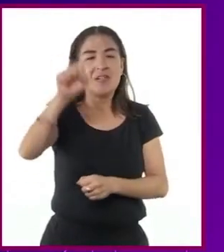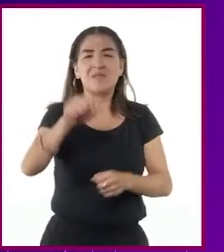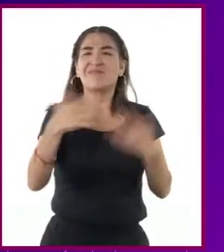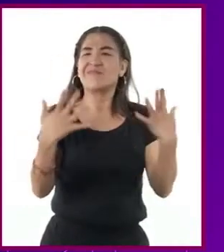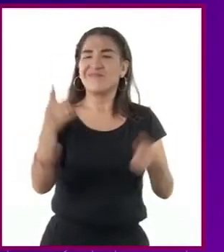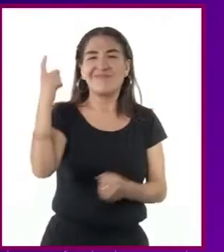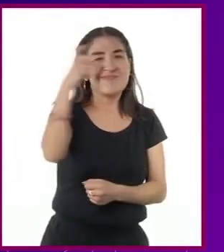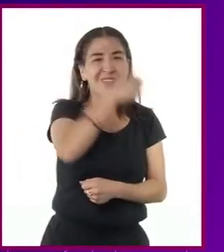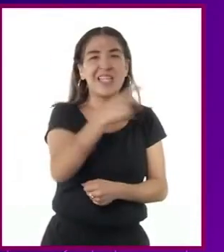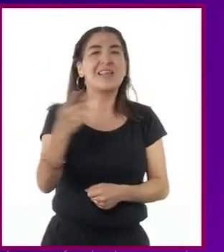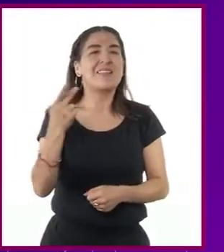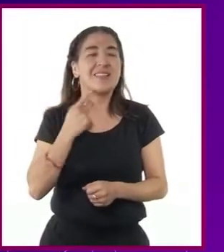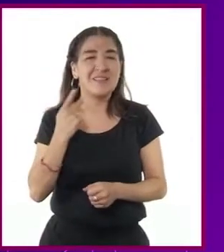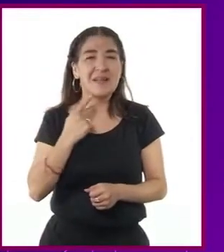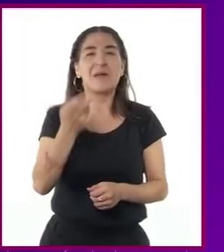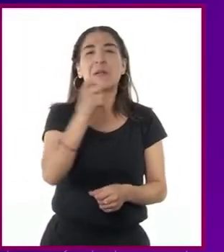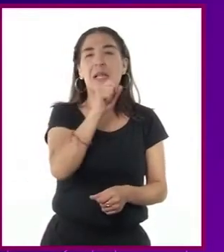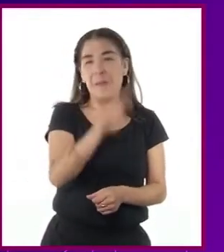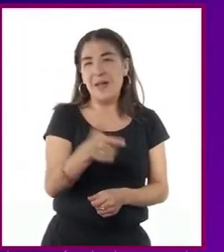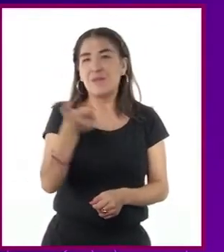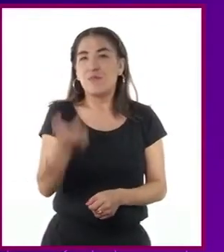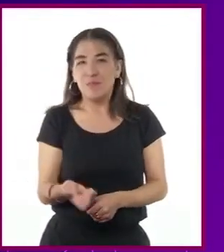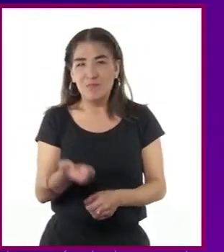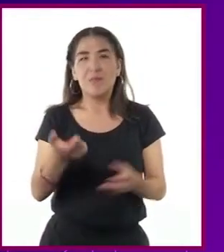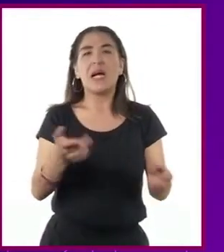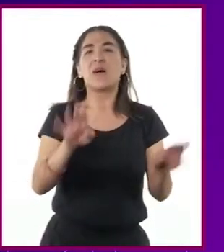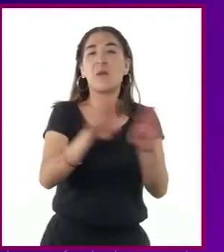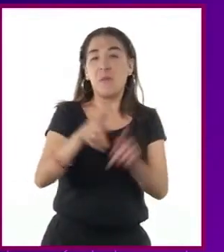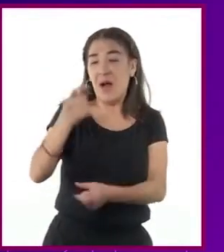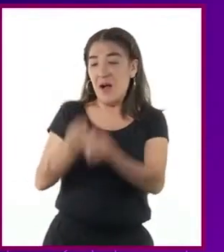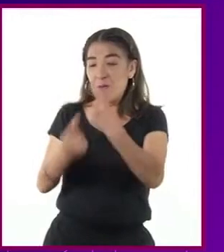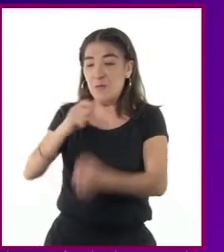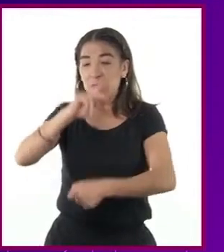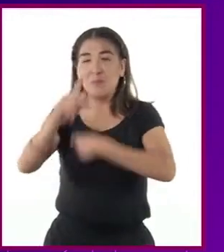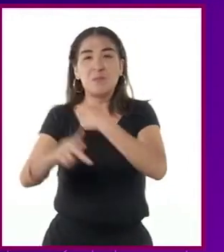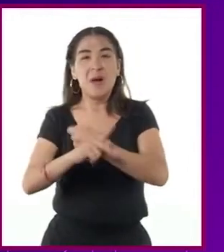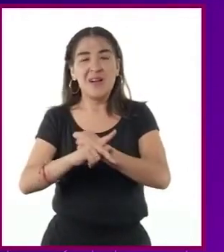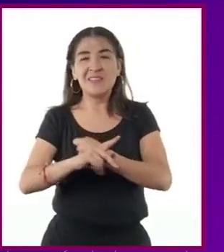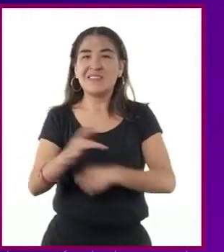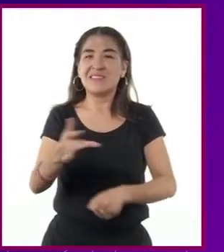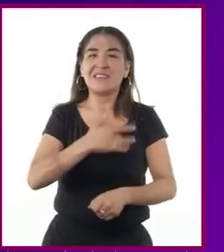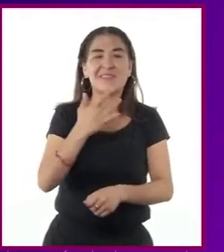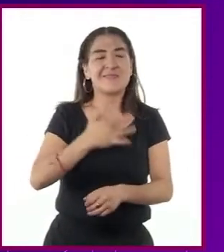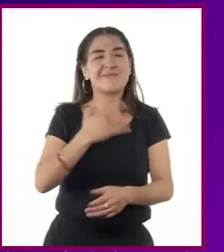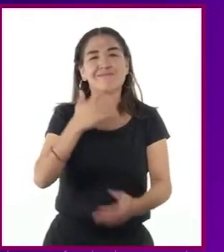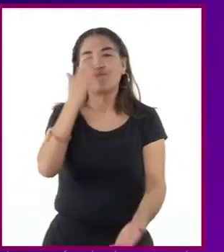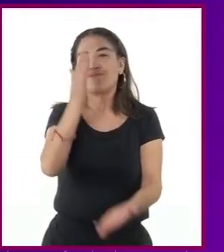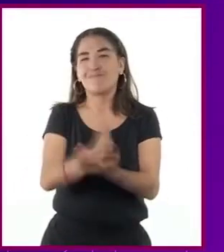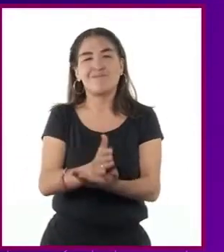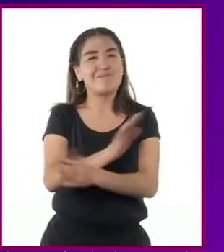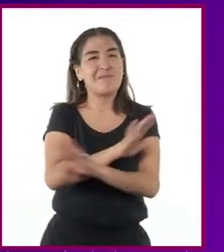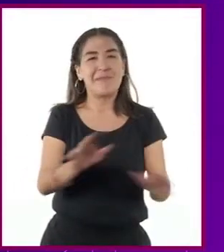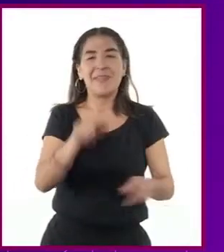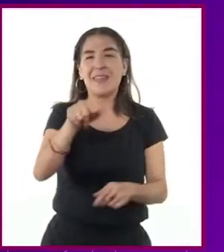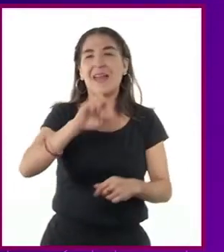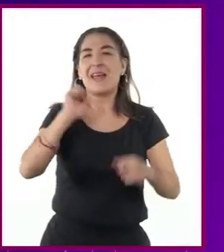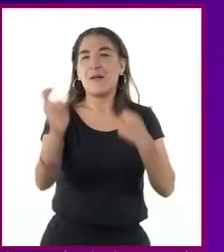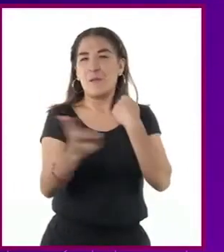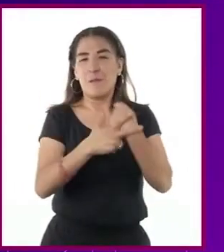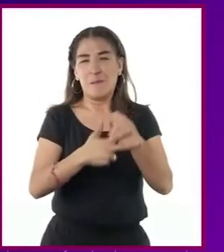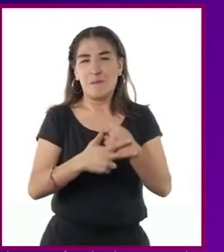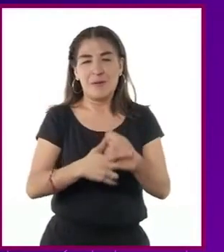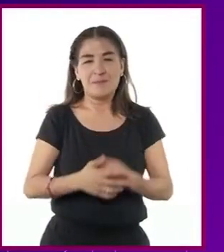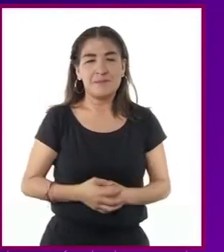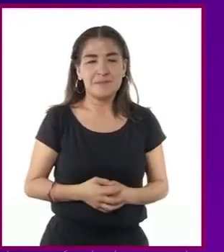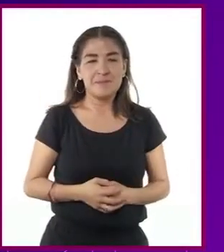crisis política y económica, que debilitó a varios países de Europa del Este. En